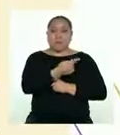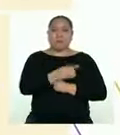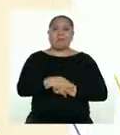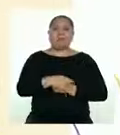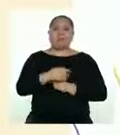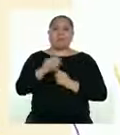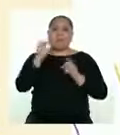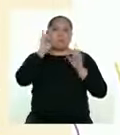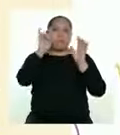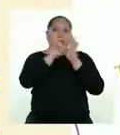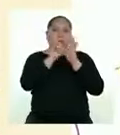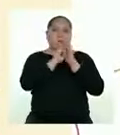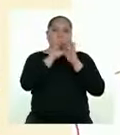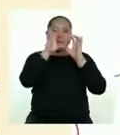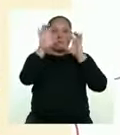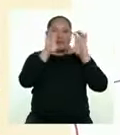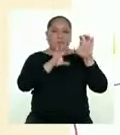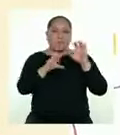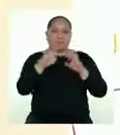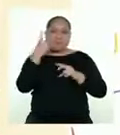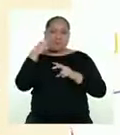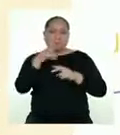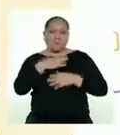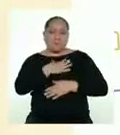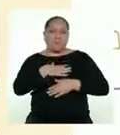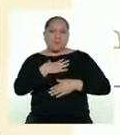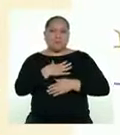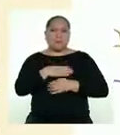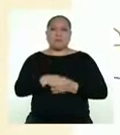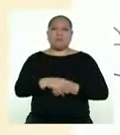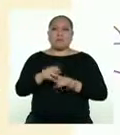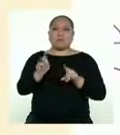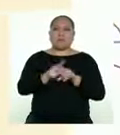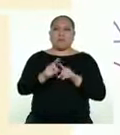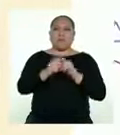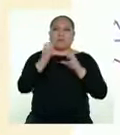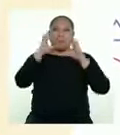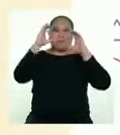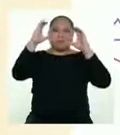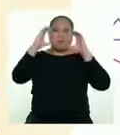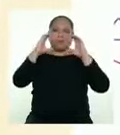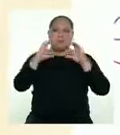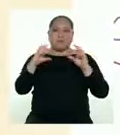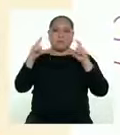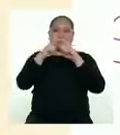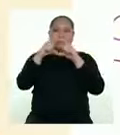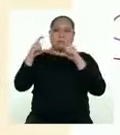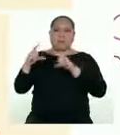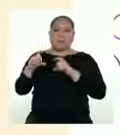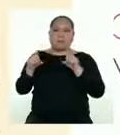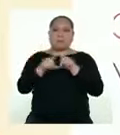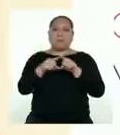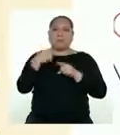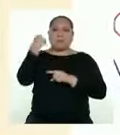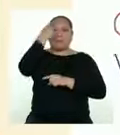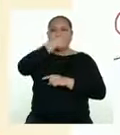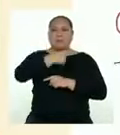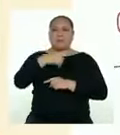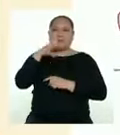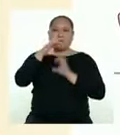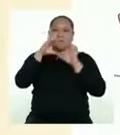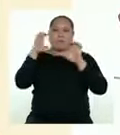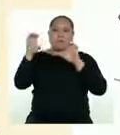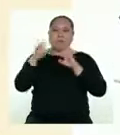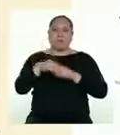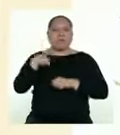hacen que el texto se vea muy amigable. Ah, y además, el diseño, los recuadros y los emoticones que usan, me